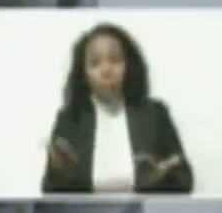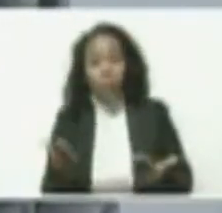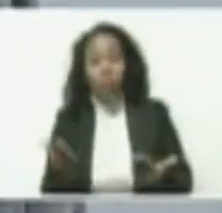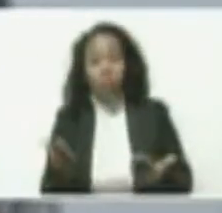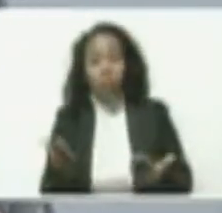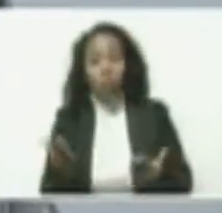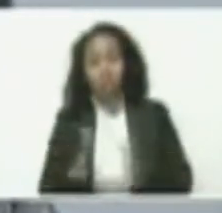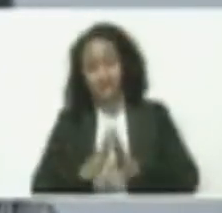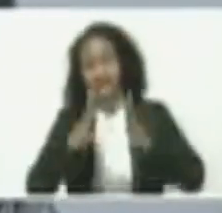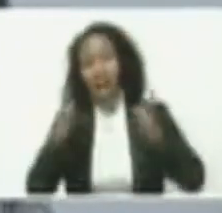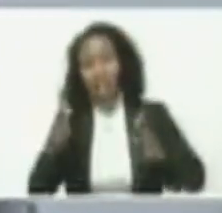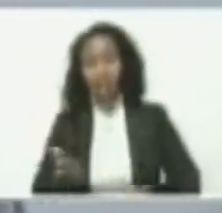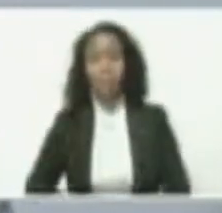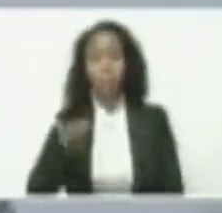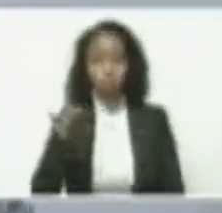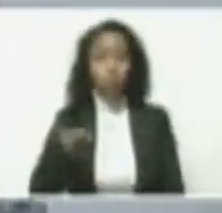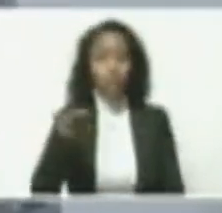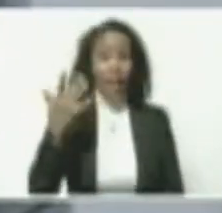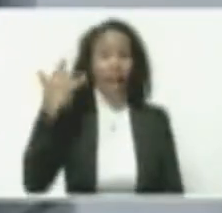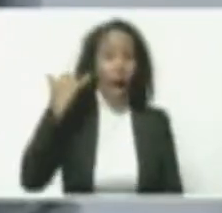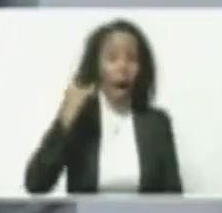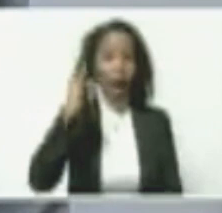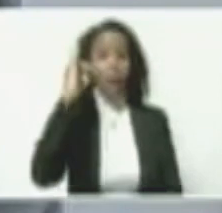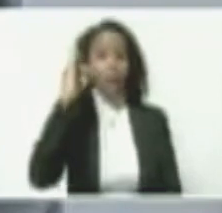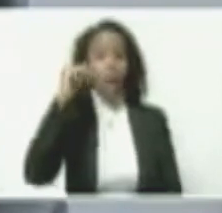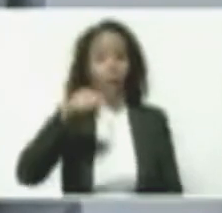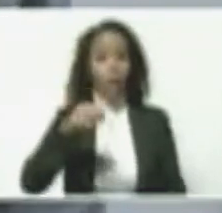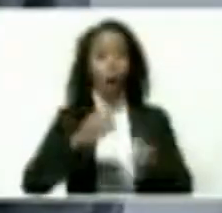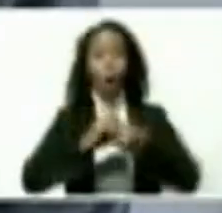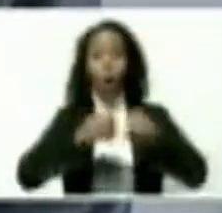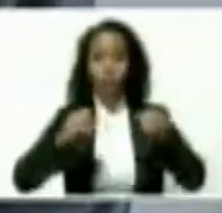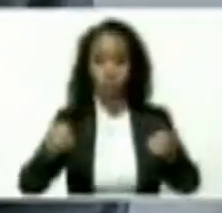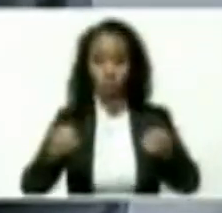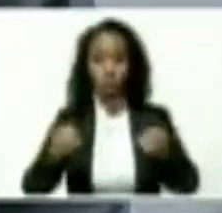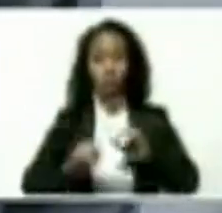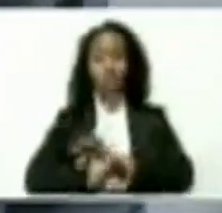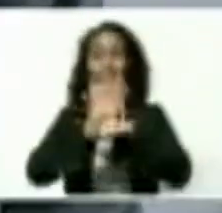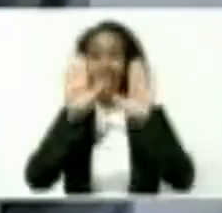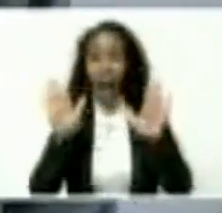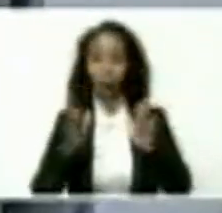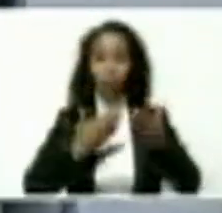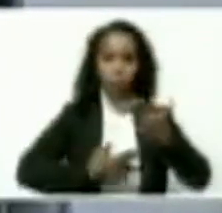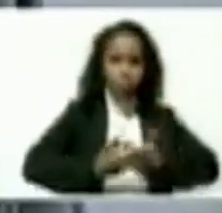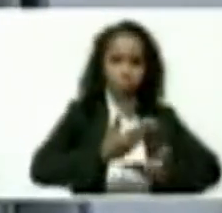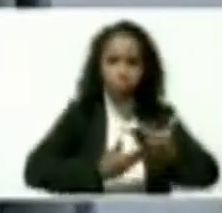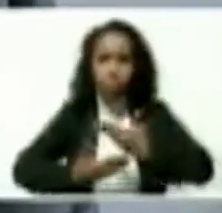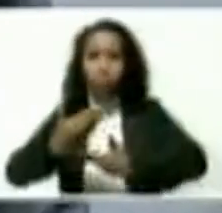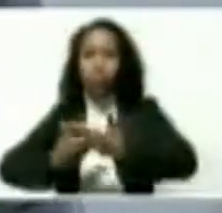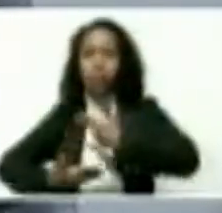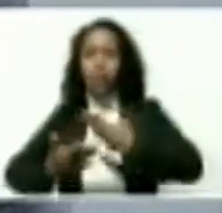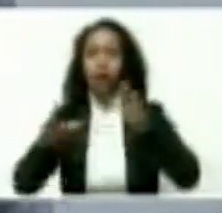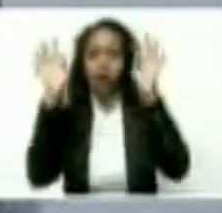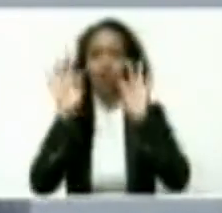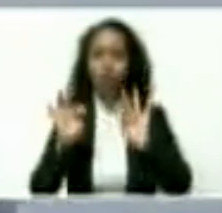de las grandes virtudes que tiene esta organización es la declaración de cooperación. Que es el